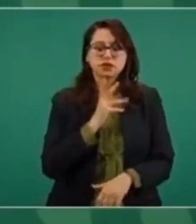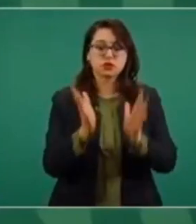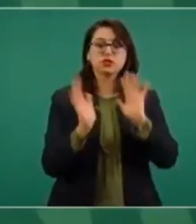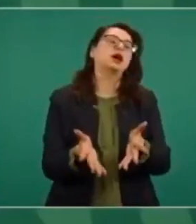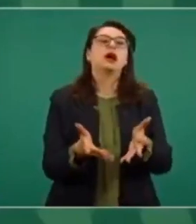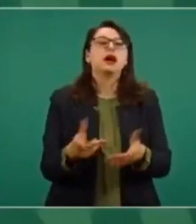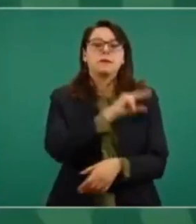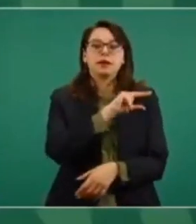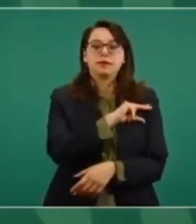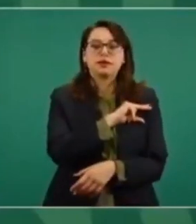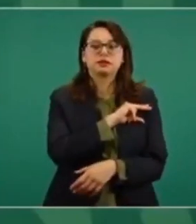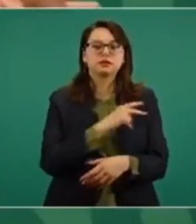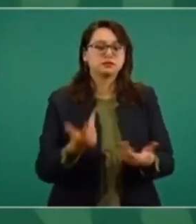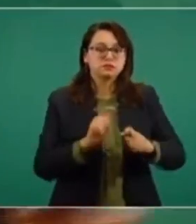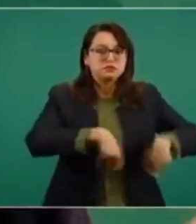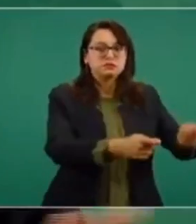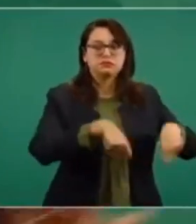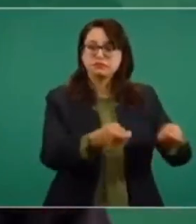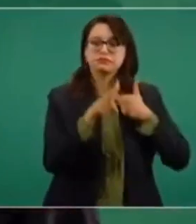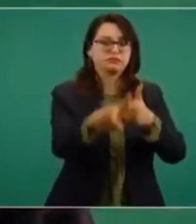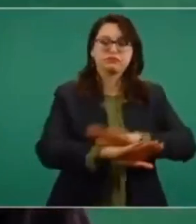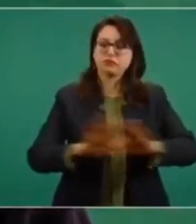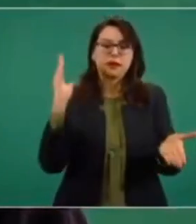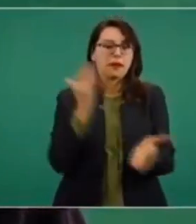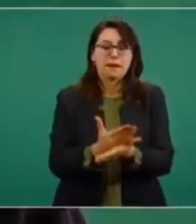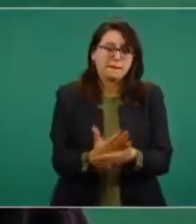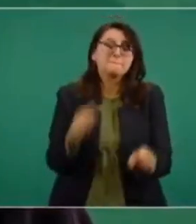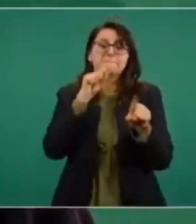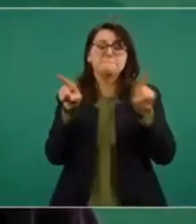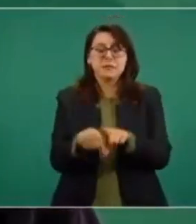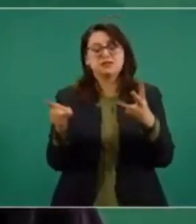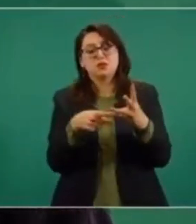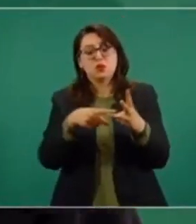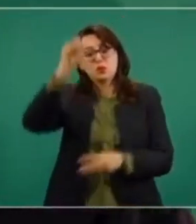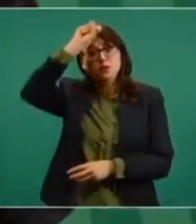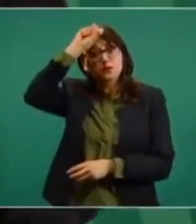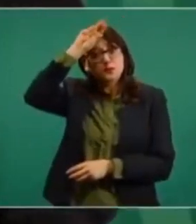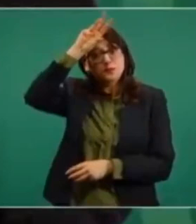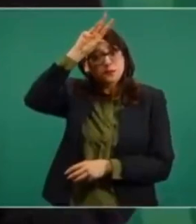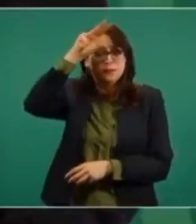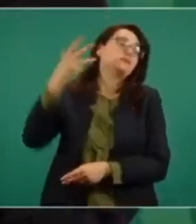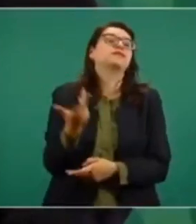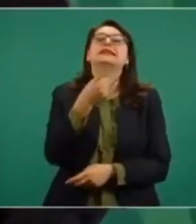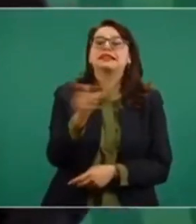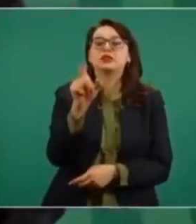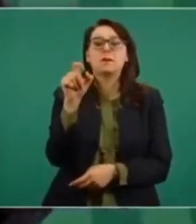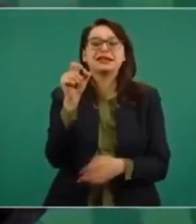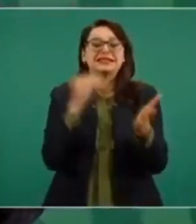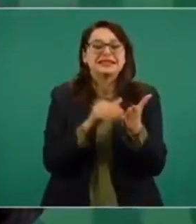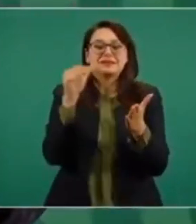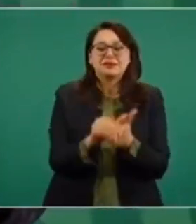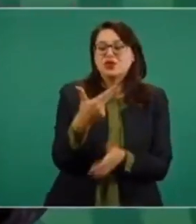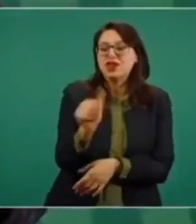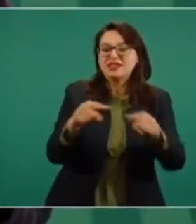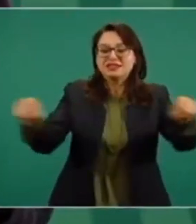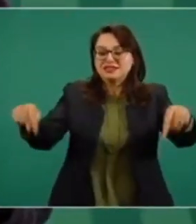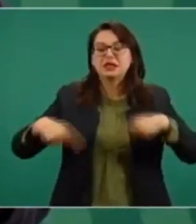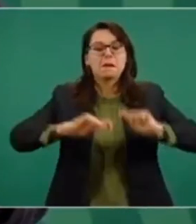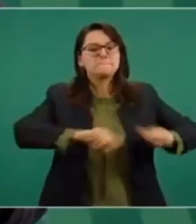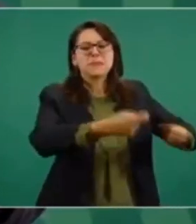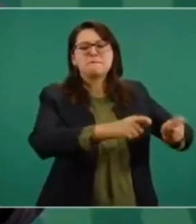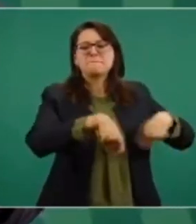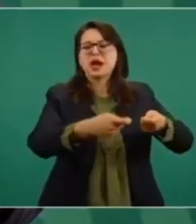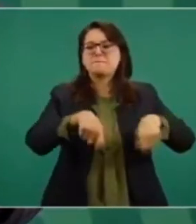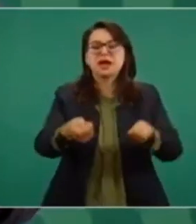ya no sigue la política privatizadora. Es lo mismo que sucedió con la minería, entregaron 120 millones de hectáreas para la explotación minera a empresas